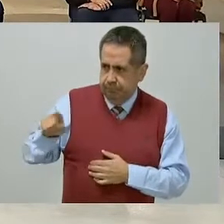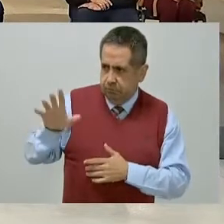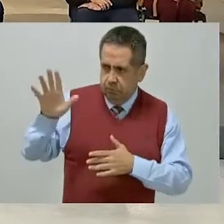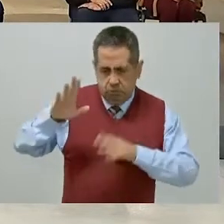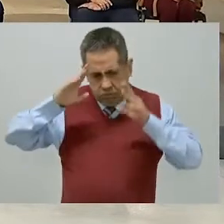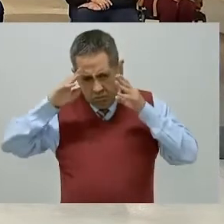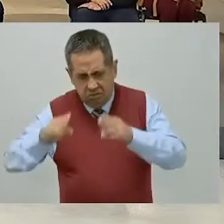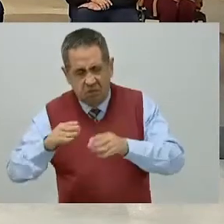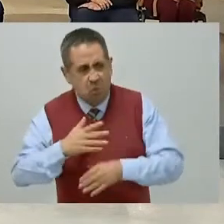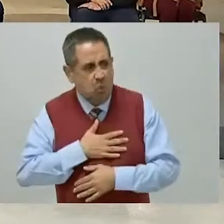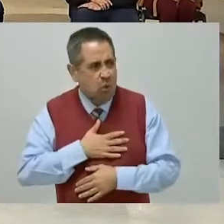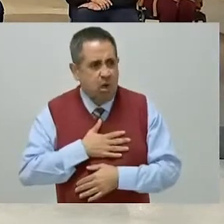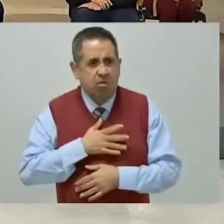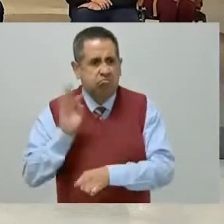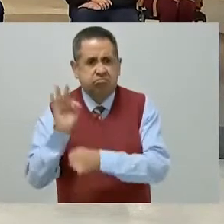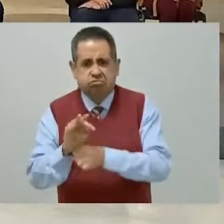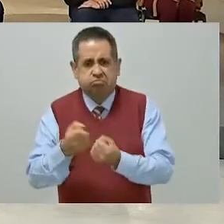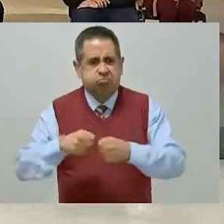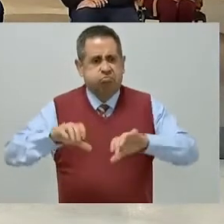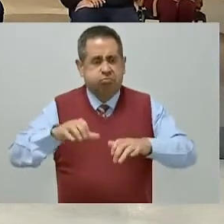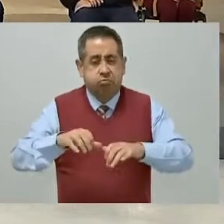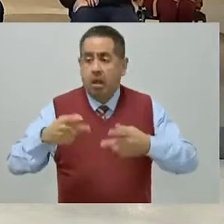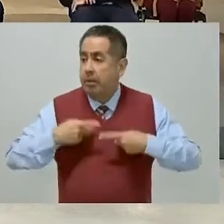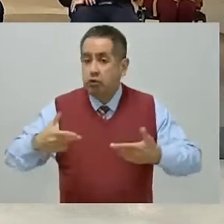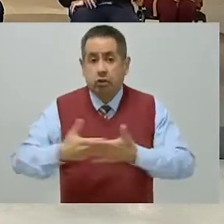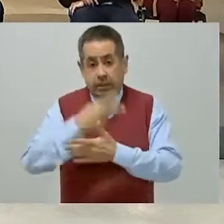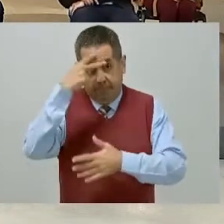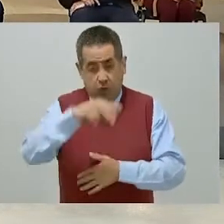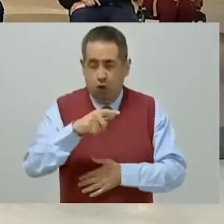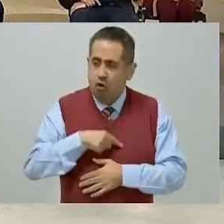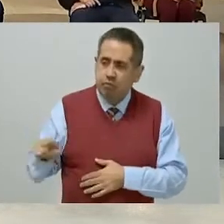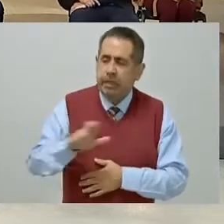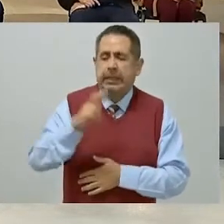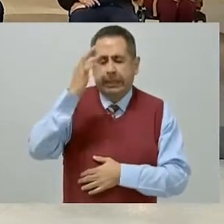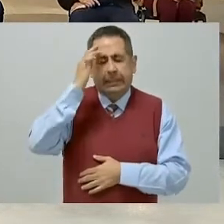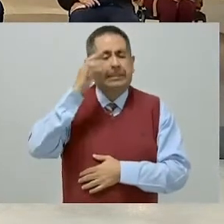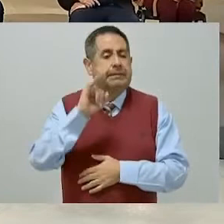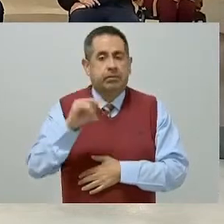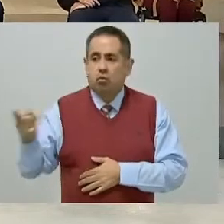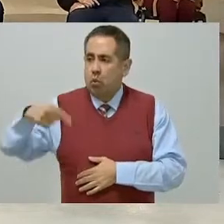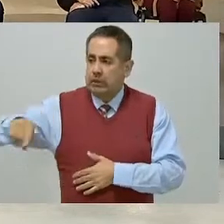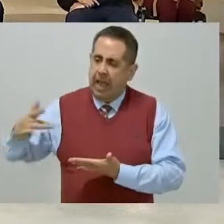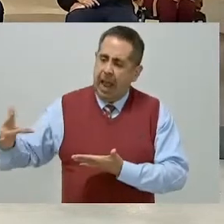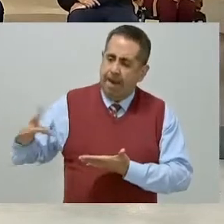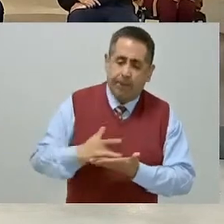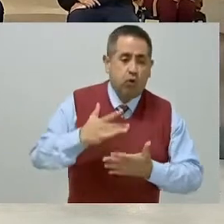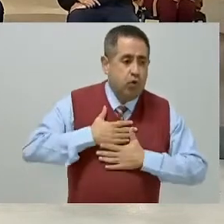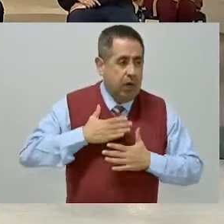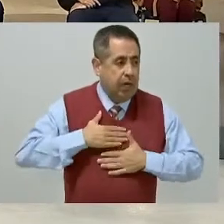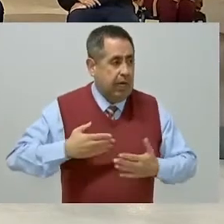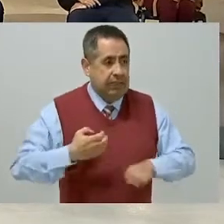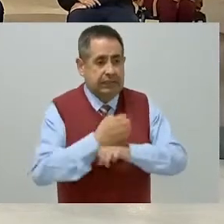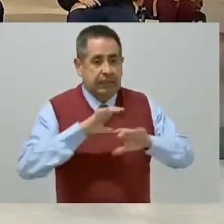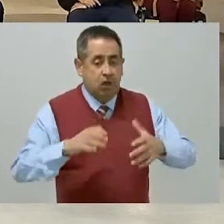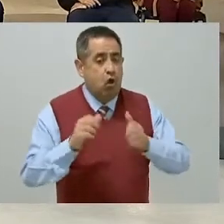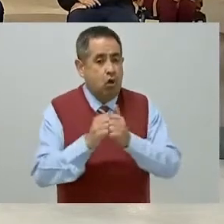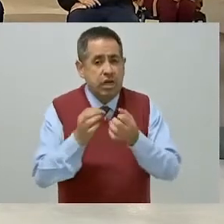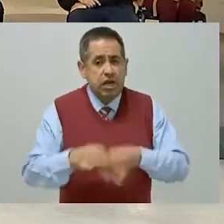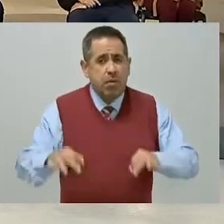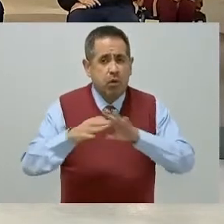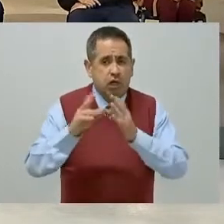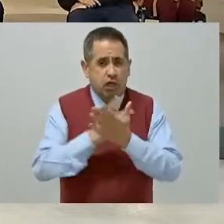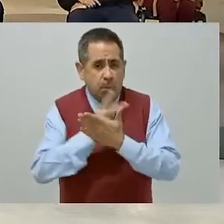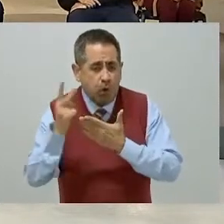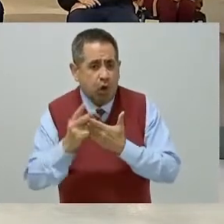vocación social. Los mexiquenses reconocemos el apoyo a nuestro Estado a través de importantes programas